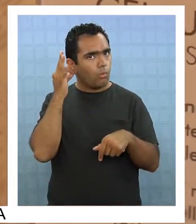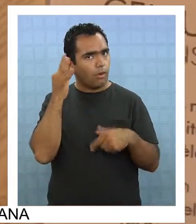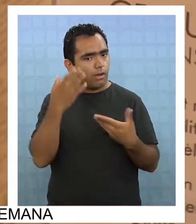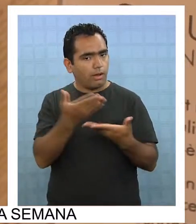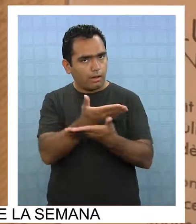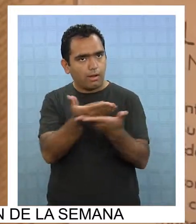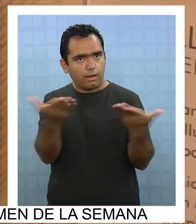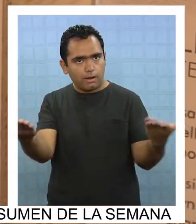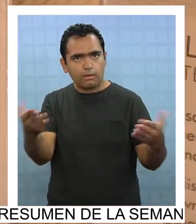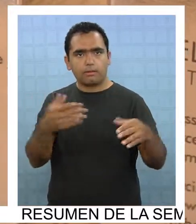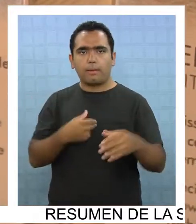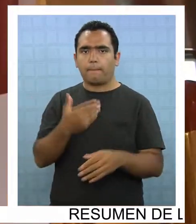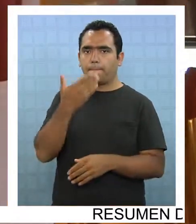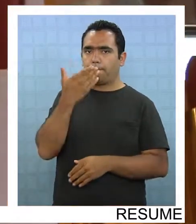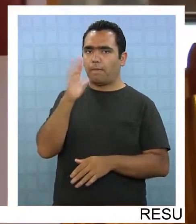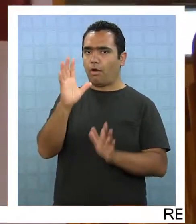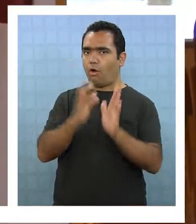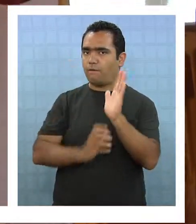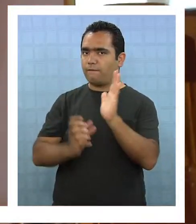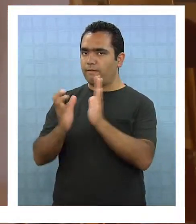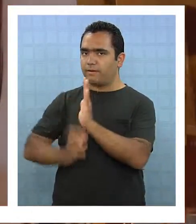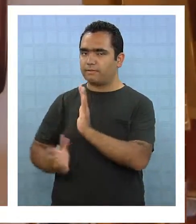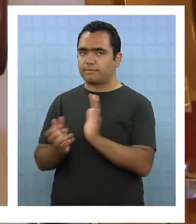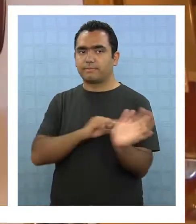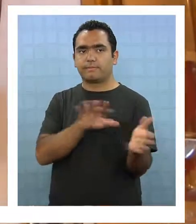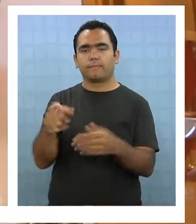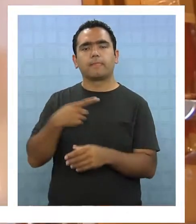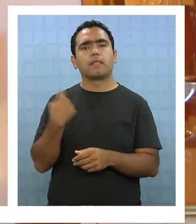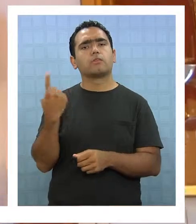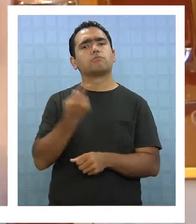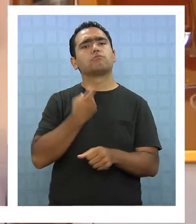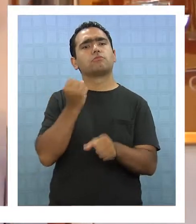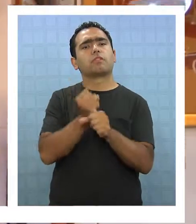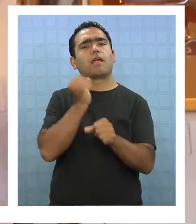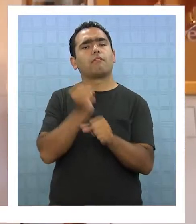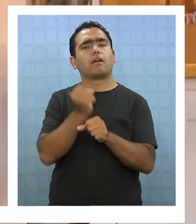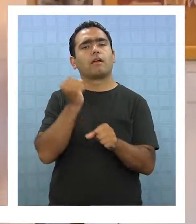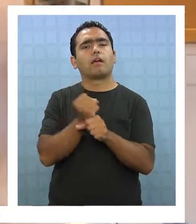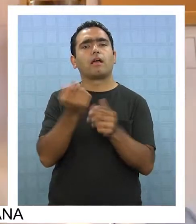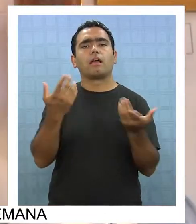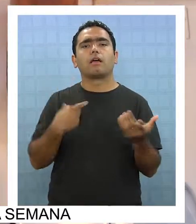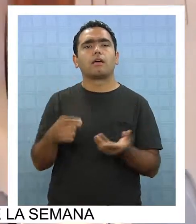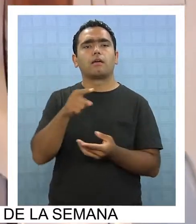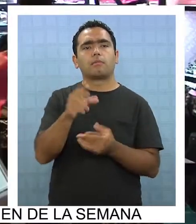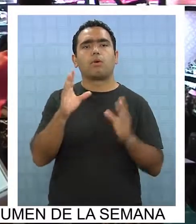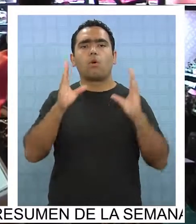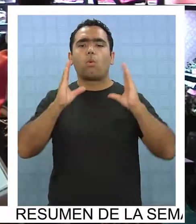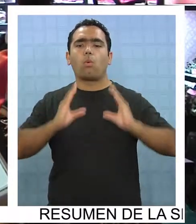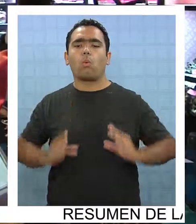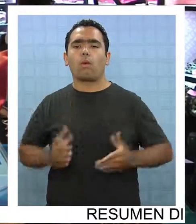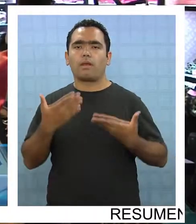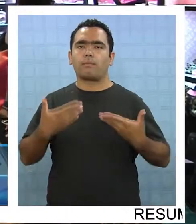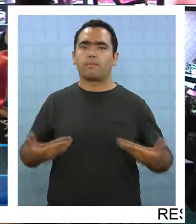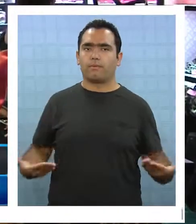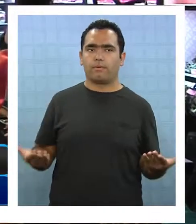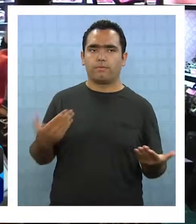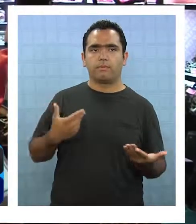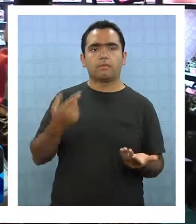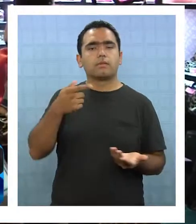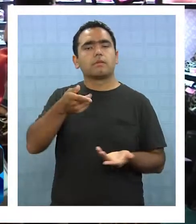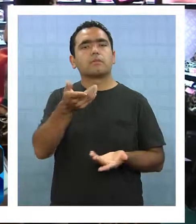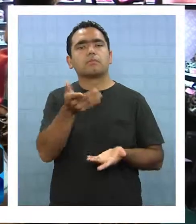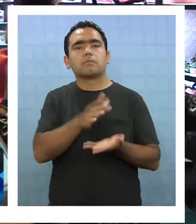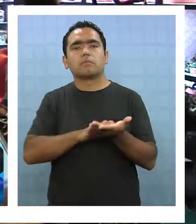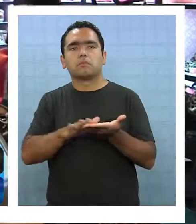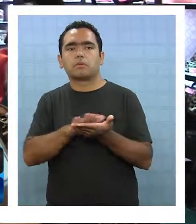que están con sus mejores ofertas. Nosotros trabajamos con la línea de cuerpo que es lo que nos representa a nosotros que son los